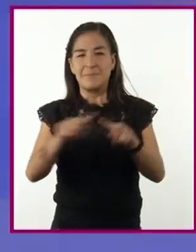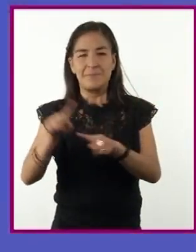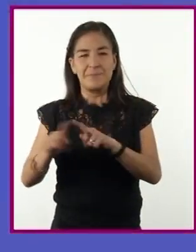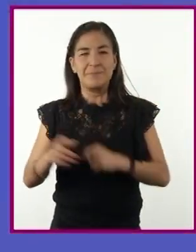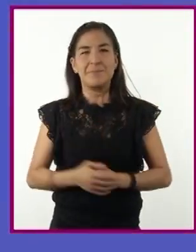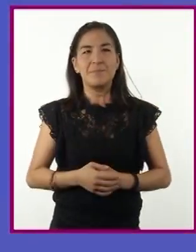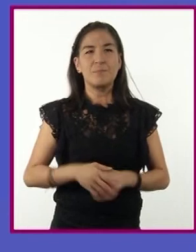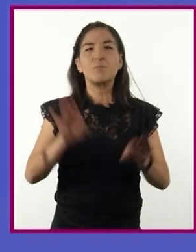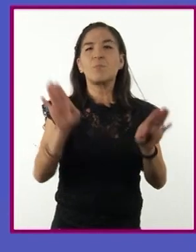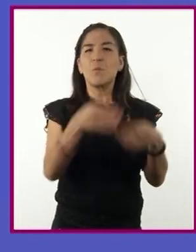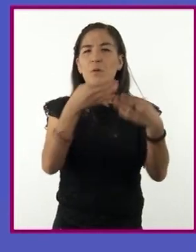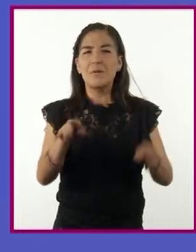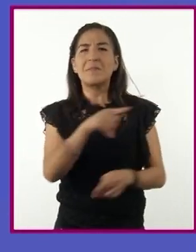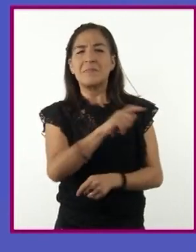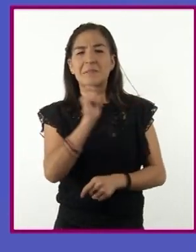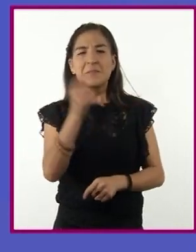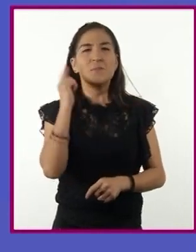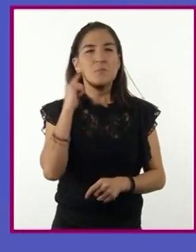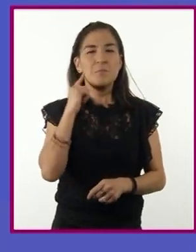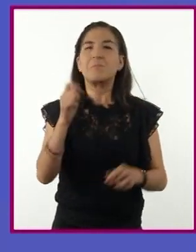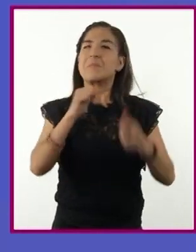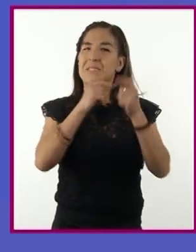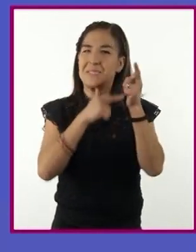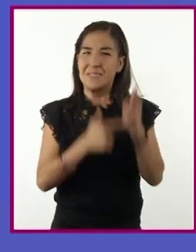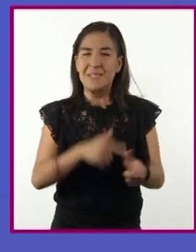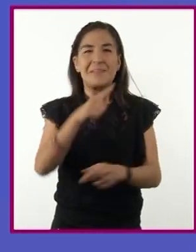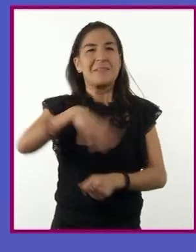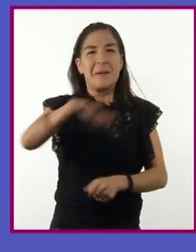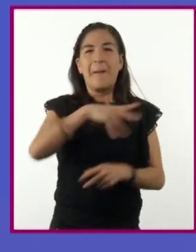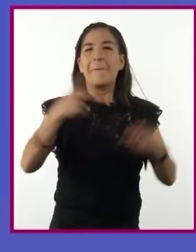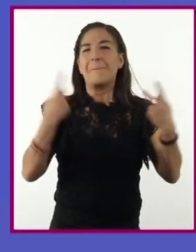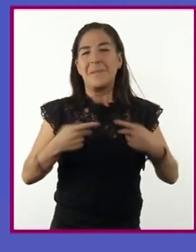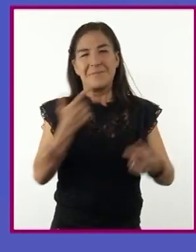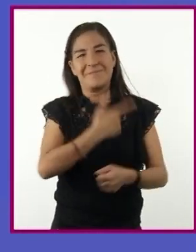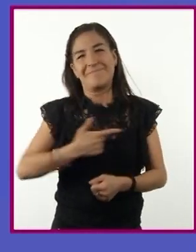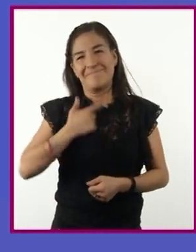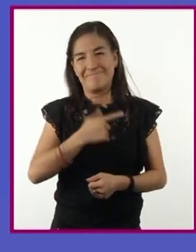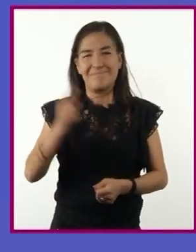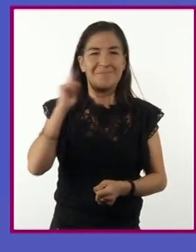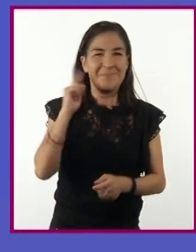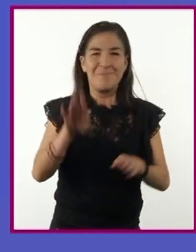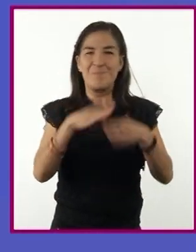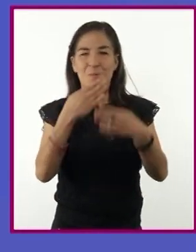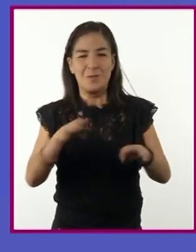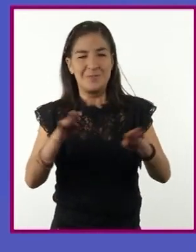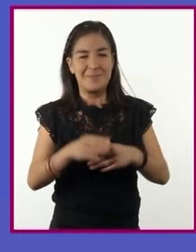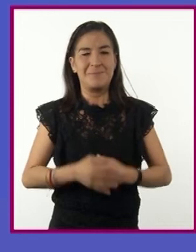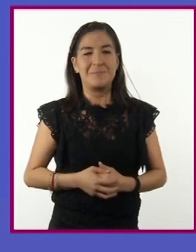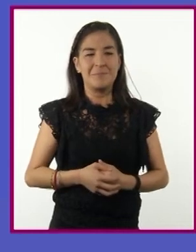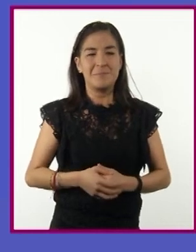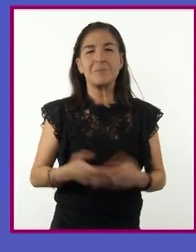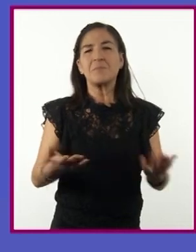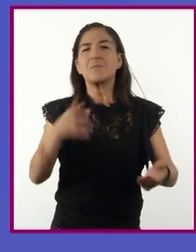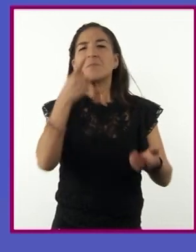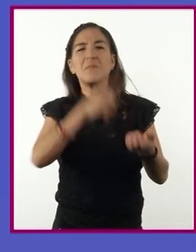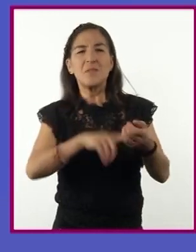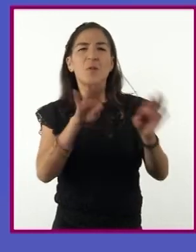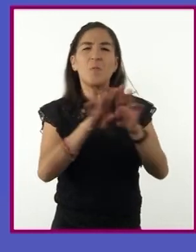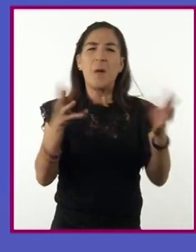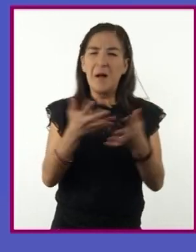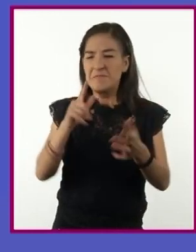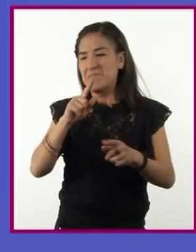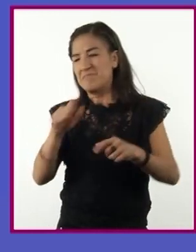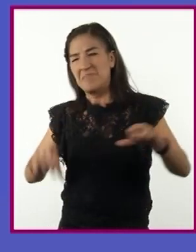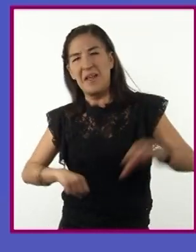La música sigue siendo el contenido estrella, ya que a todos les gusta escucharla, conscientemente o de fondo mientras realizan